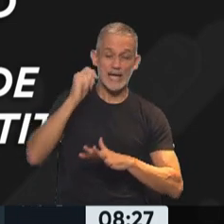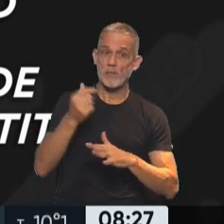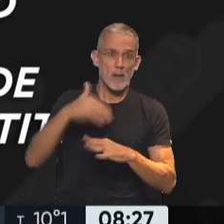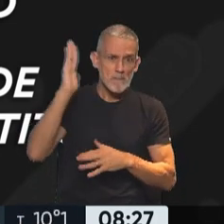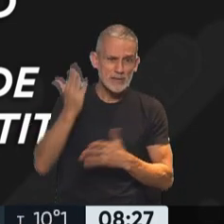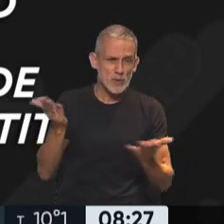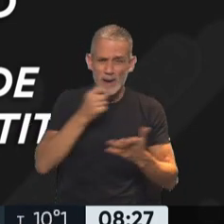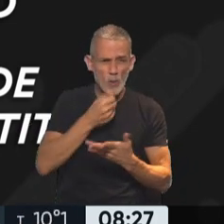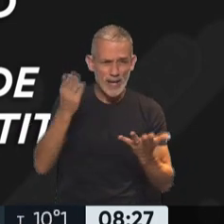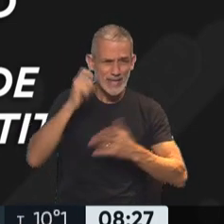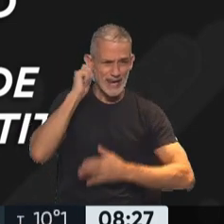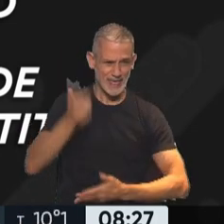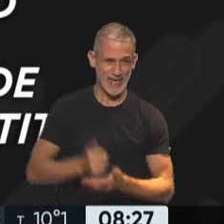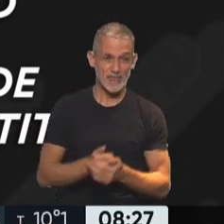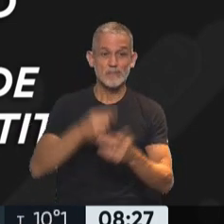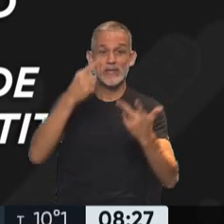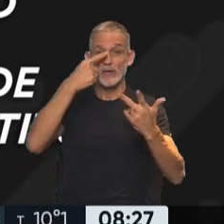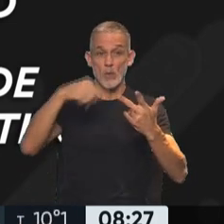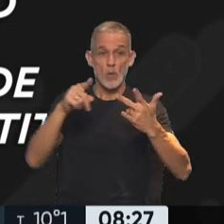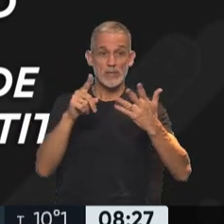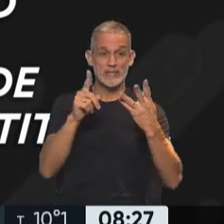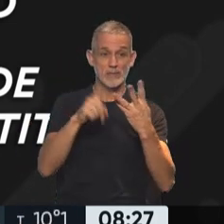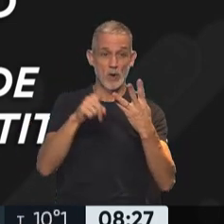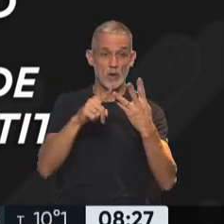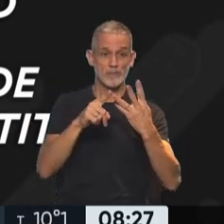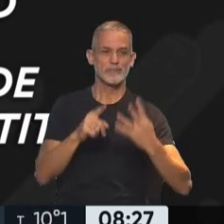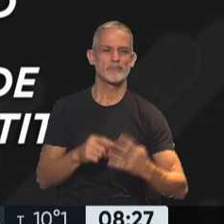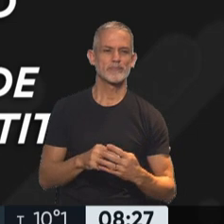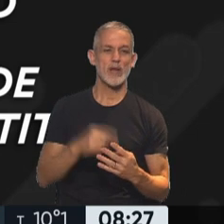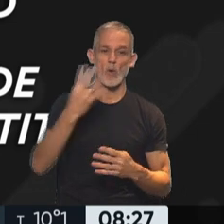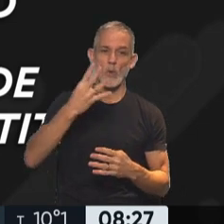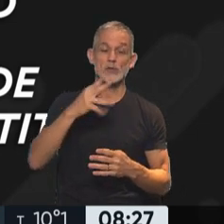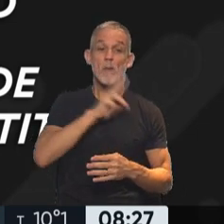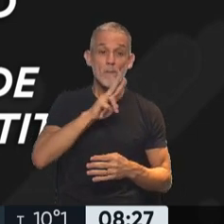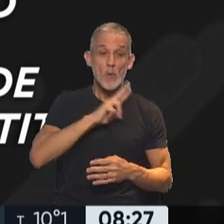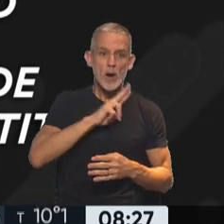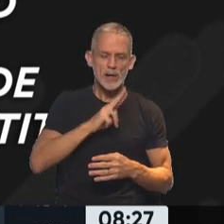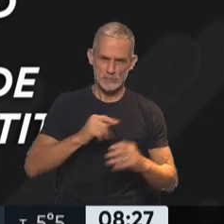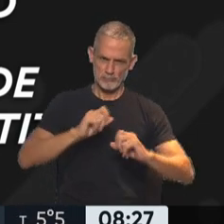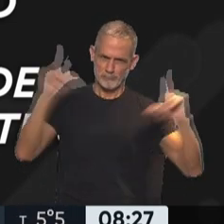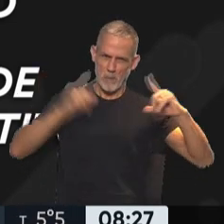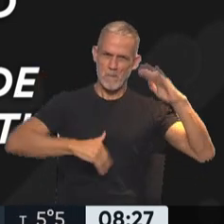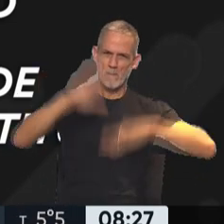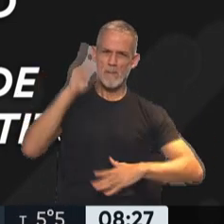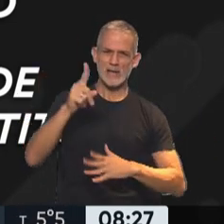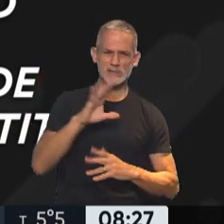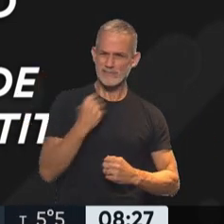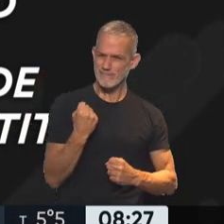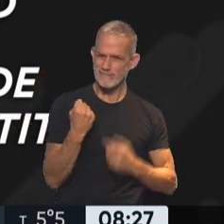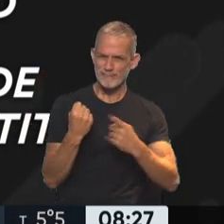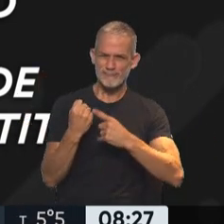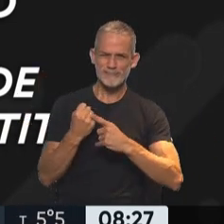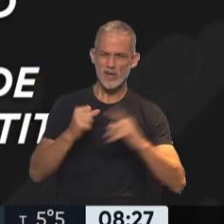cualquier edad. Y por último, y esto nos gusta Silvia, las mujeres lideran la resistencia de los